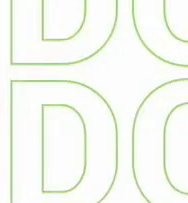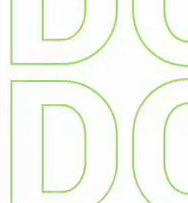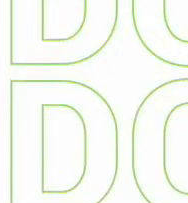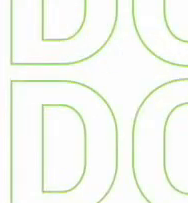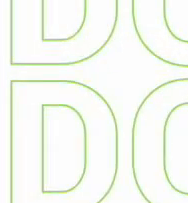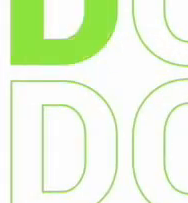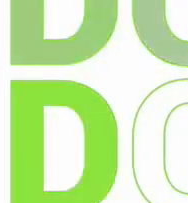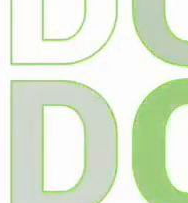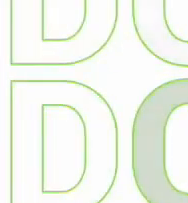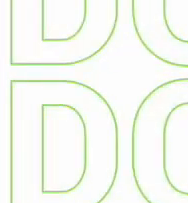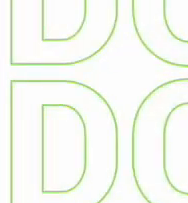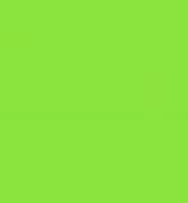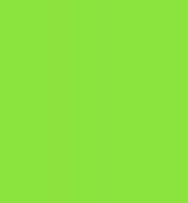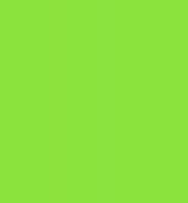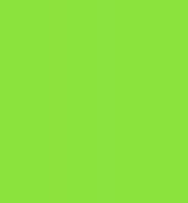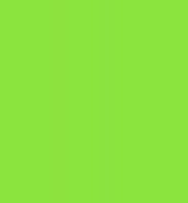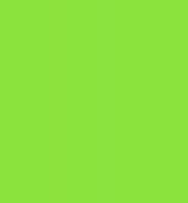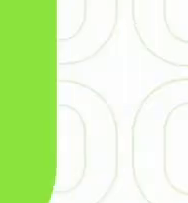Sigue viendo.